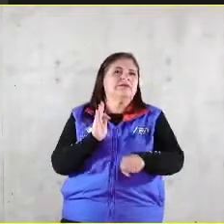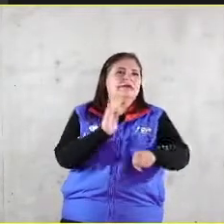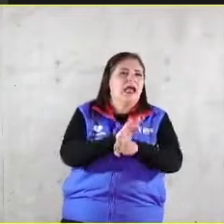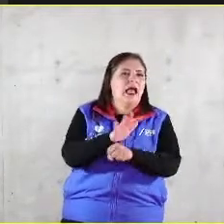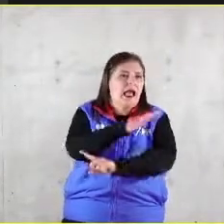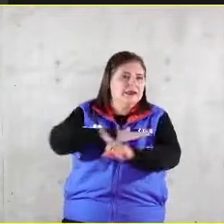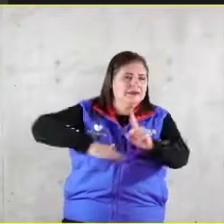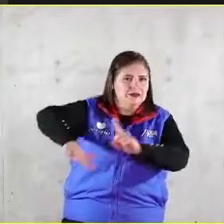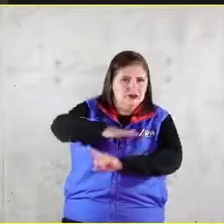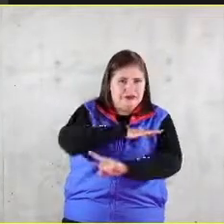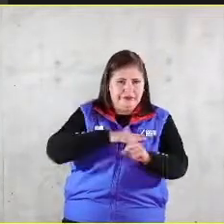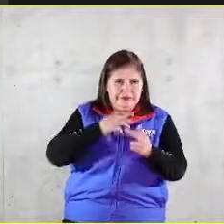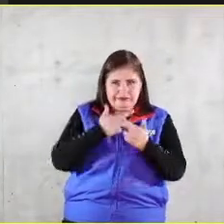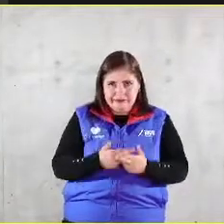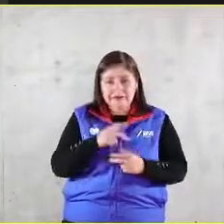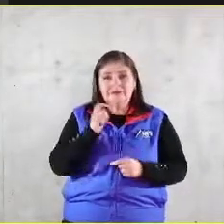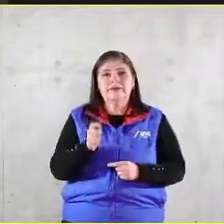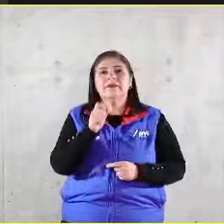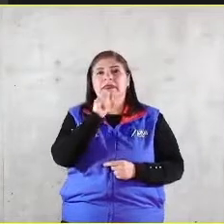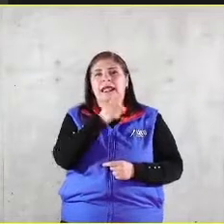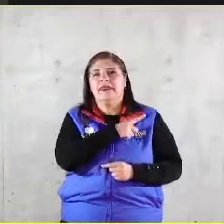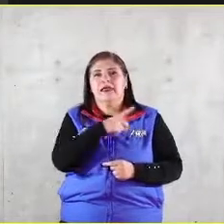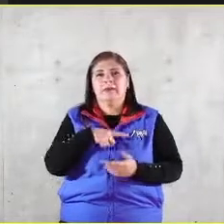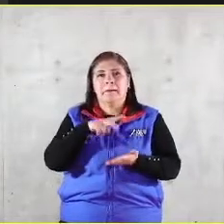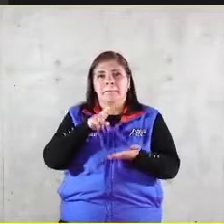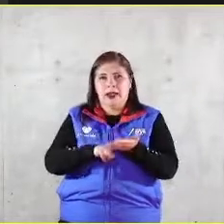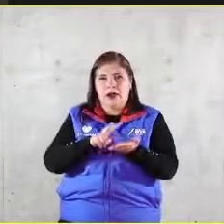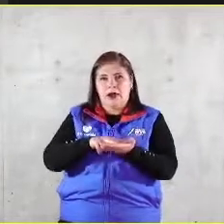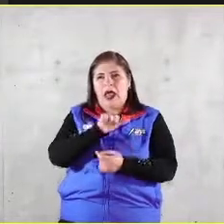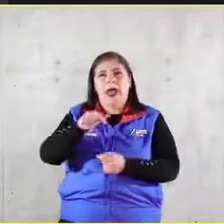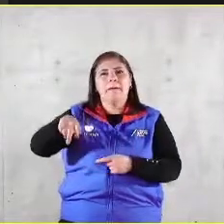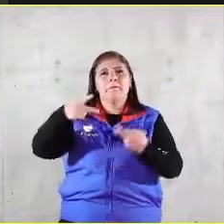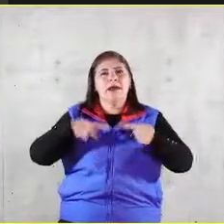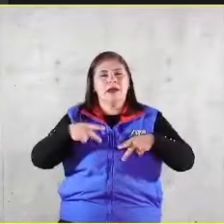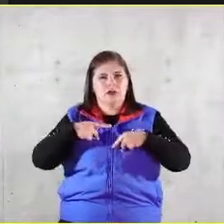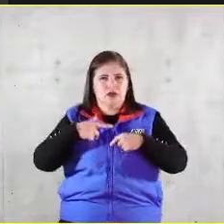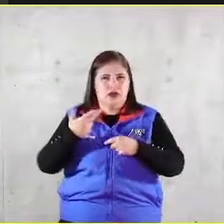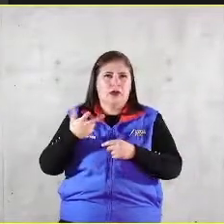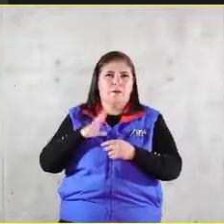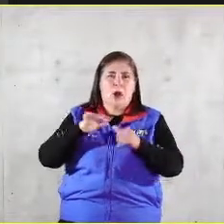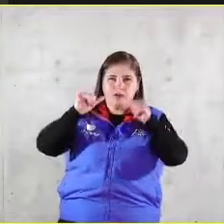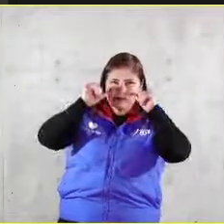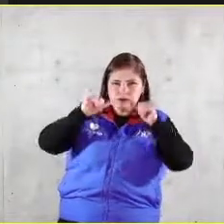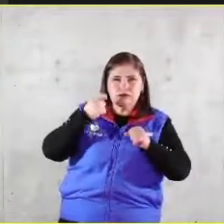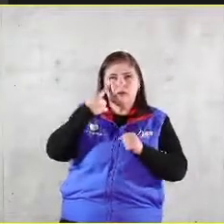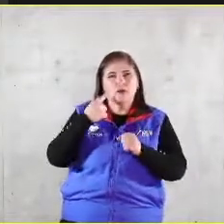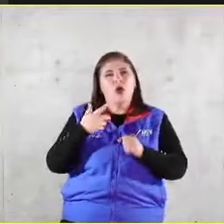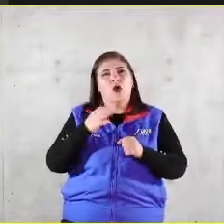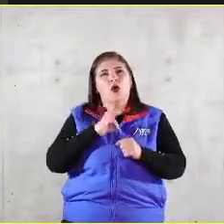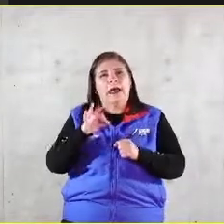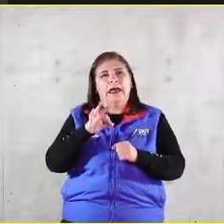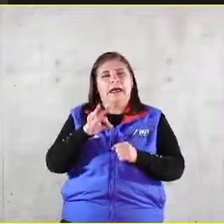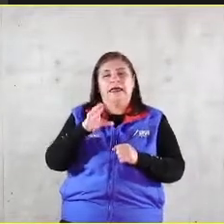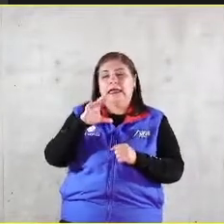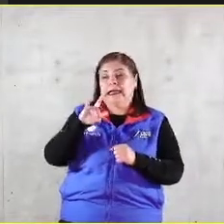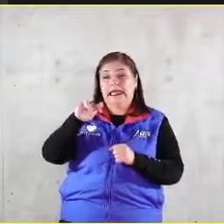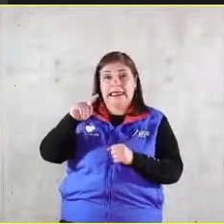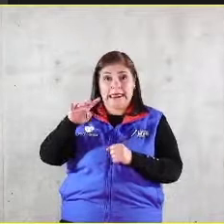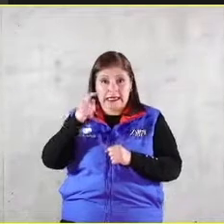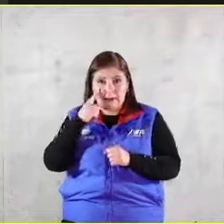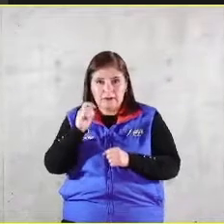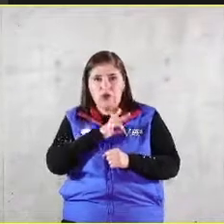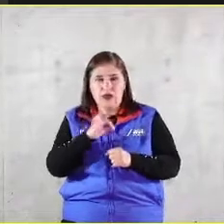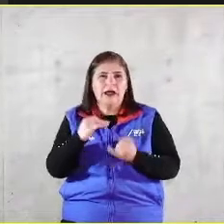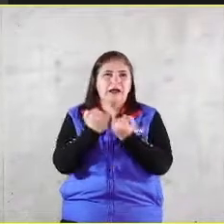necesitamos también entregar el valor al cliente y junto con el cliente a todos los stakeholders lo que hemos pactado con ellos